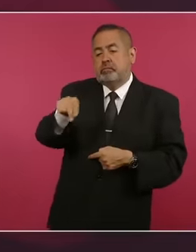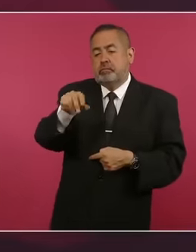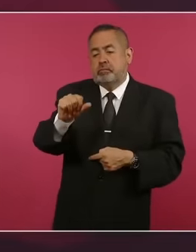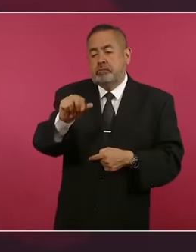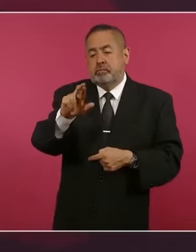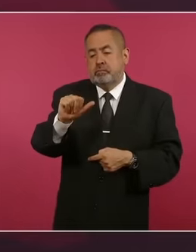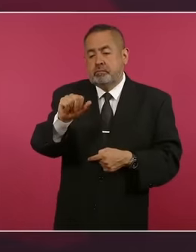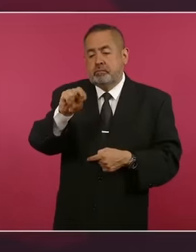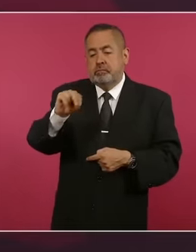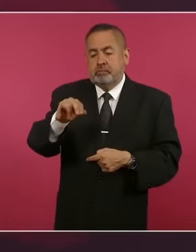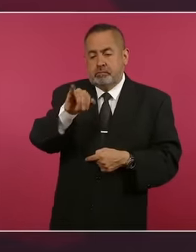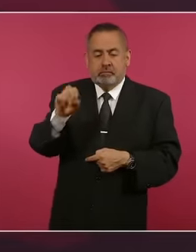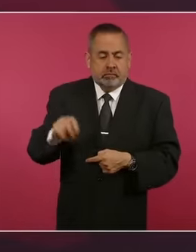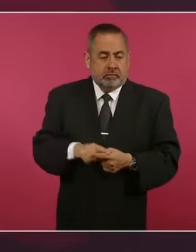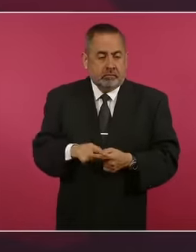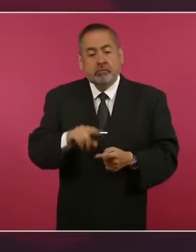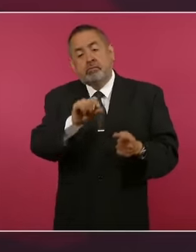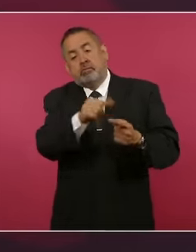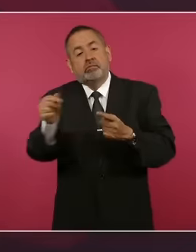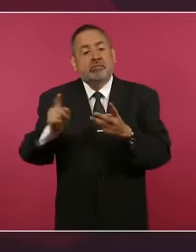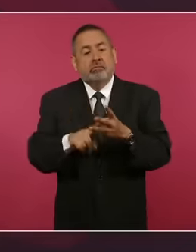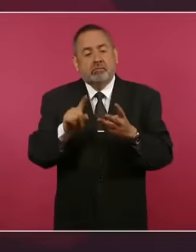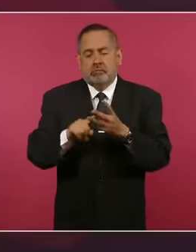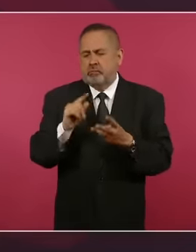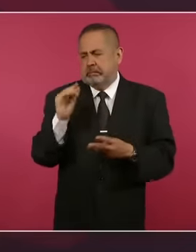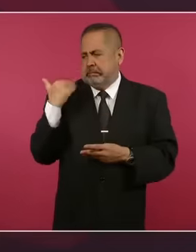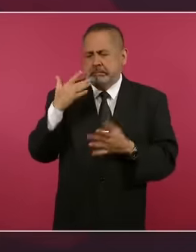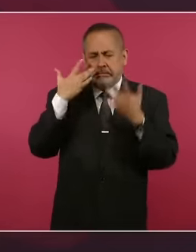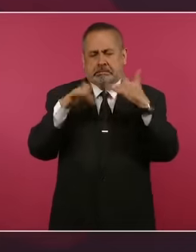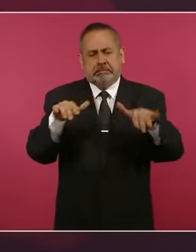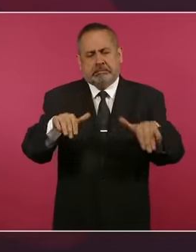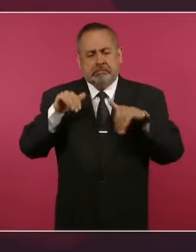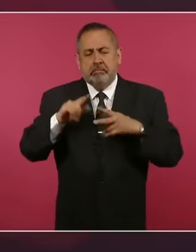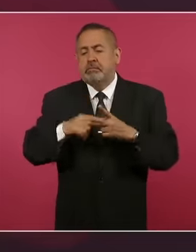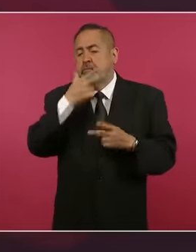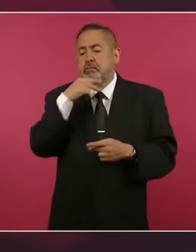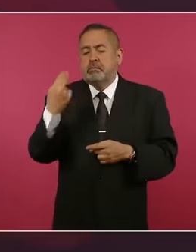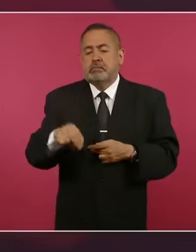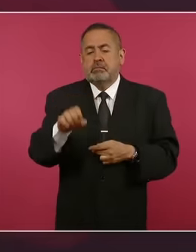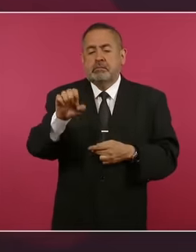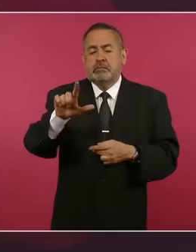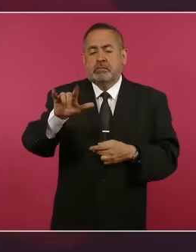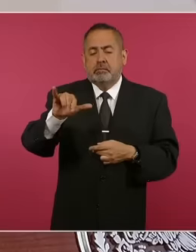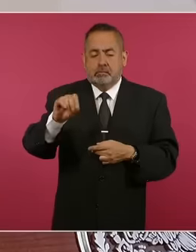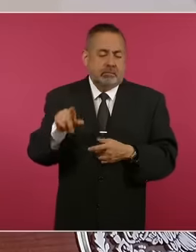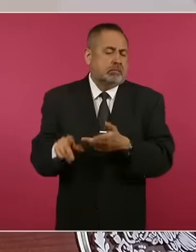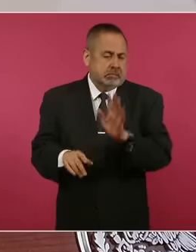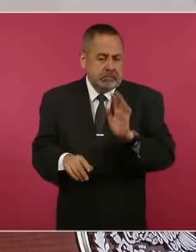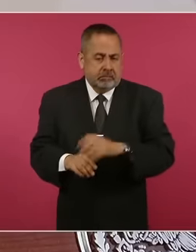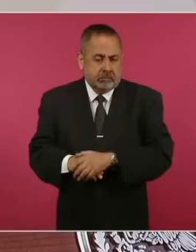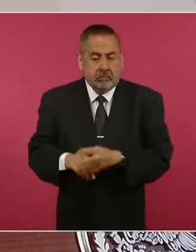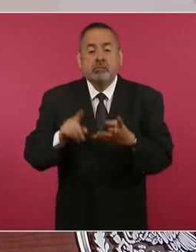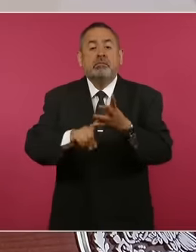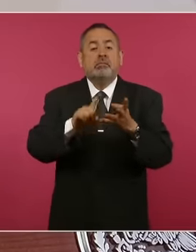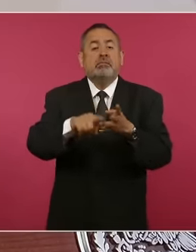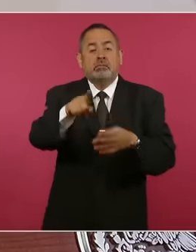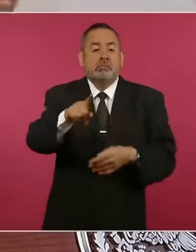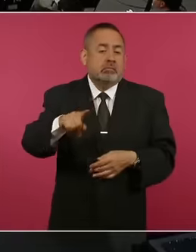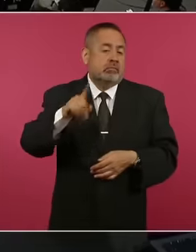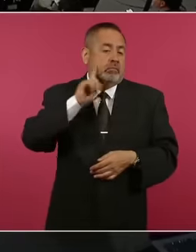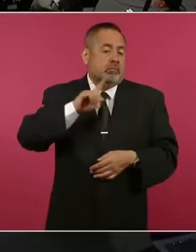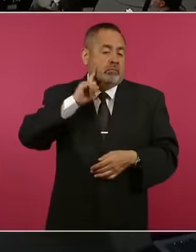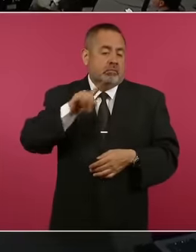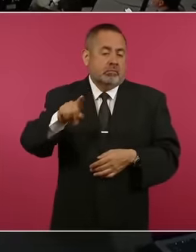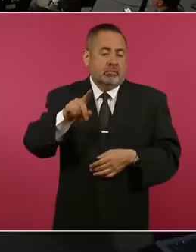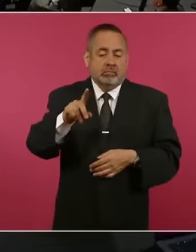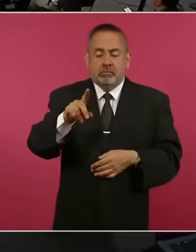Helio, que acaba de retirarse de primera. Bueno, bueno, doña Rosario Ibarra